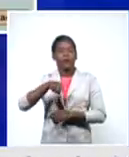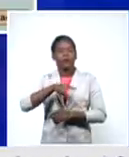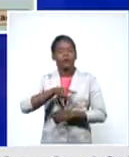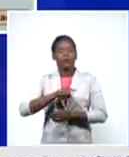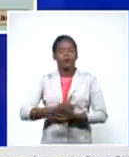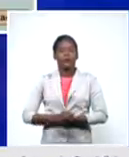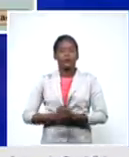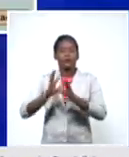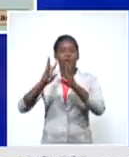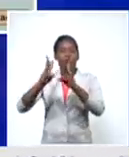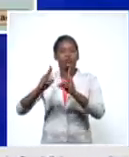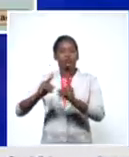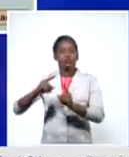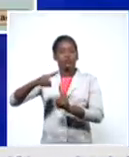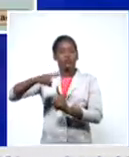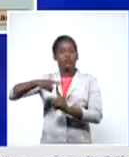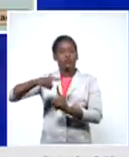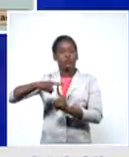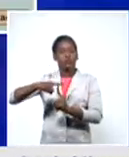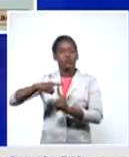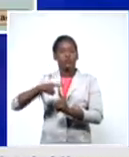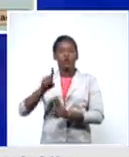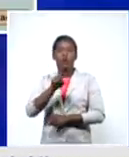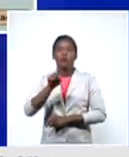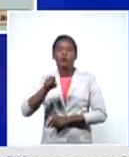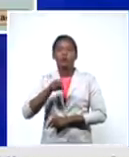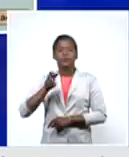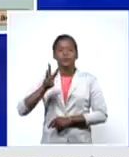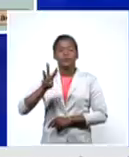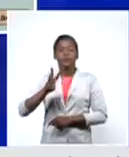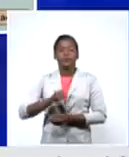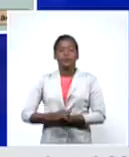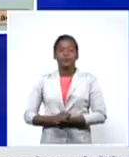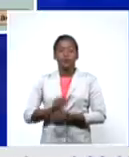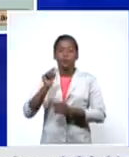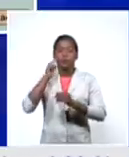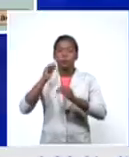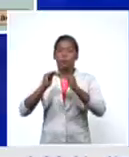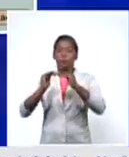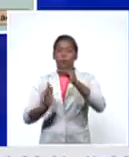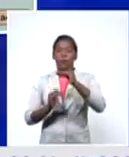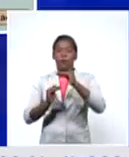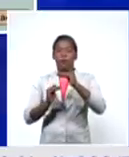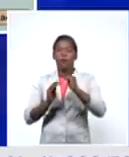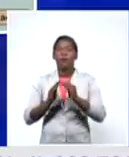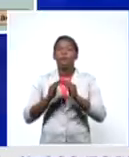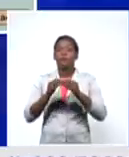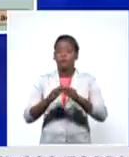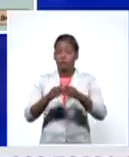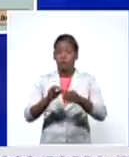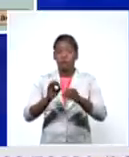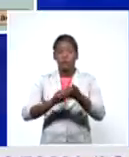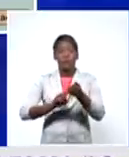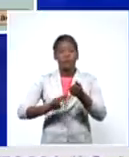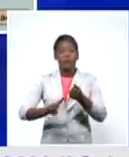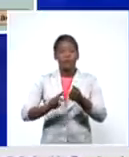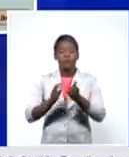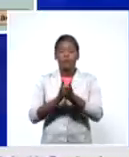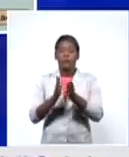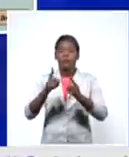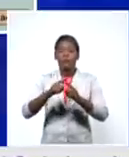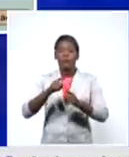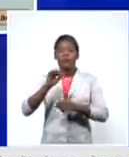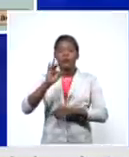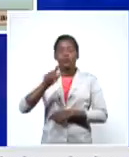tasa más baja 11,3 y más baja todavía Matanzas con 8,9 por